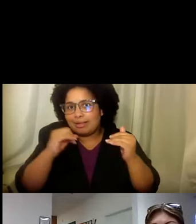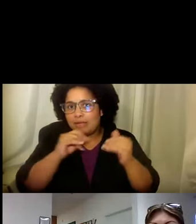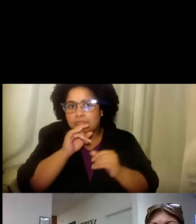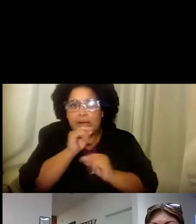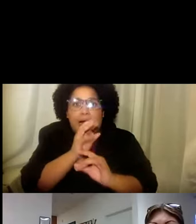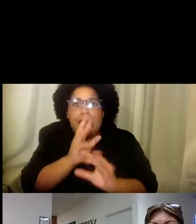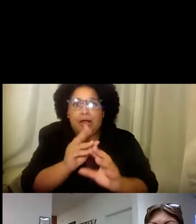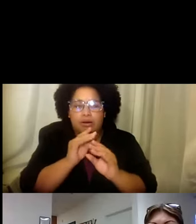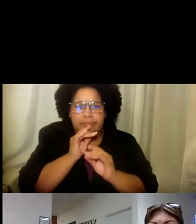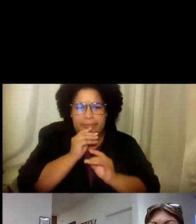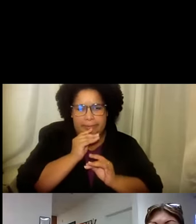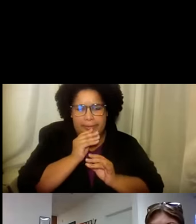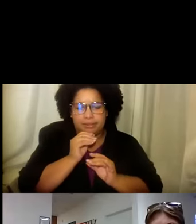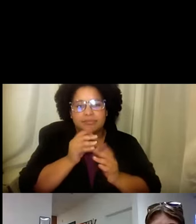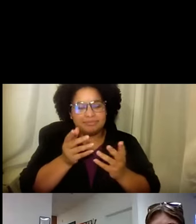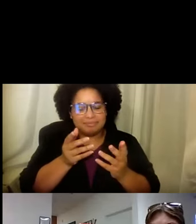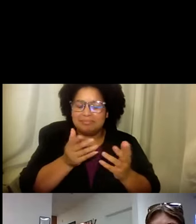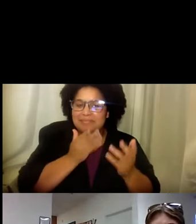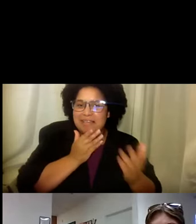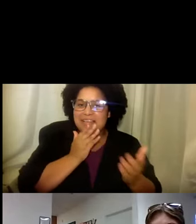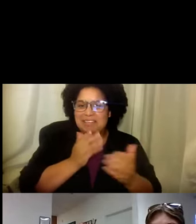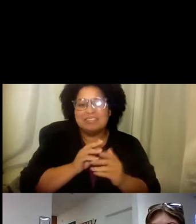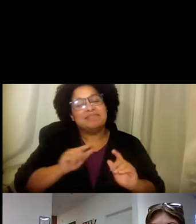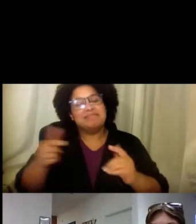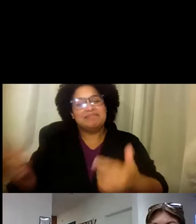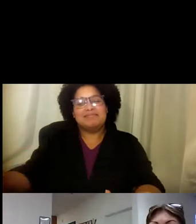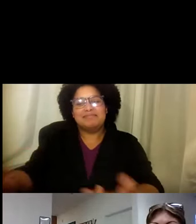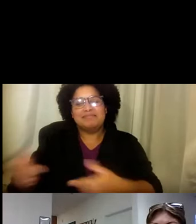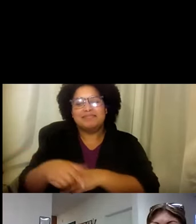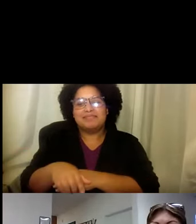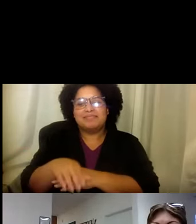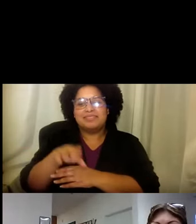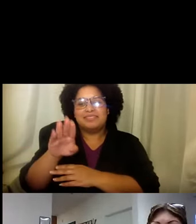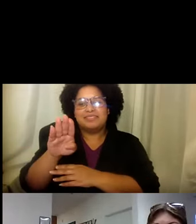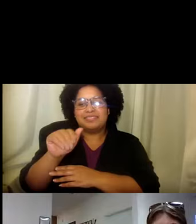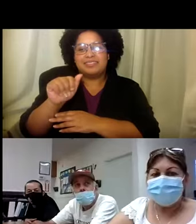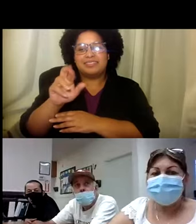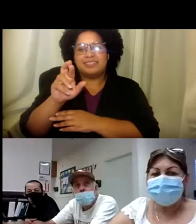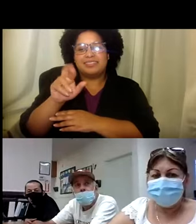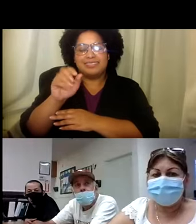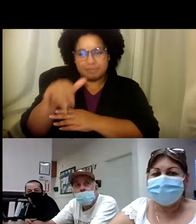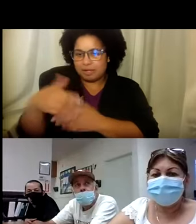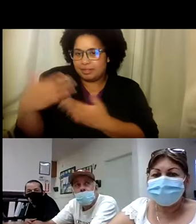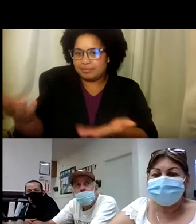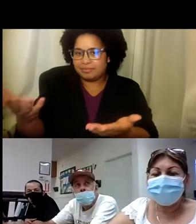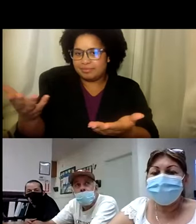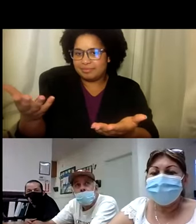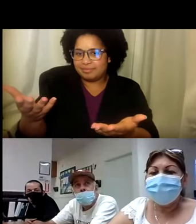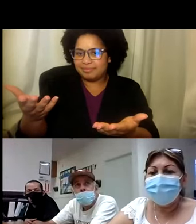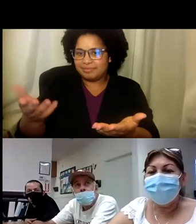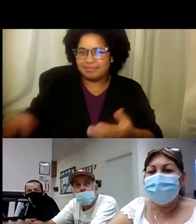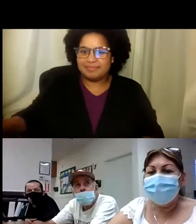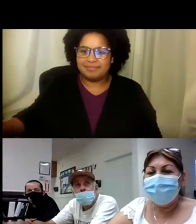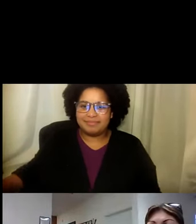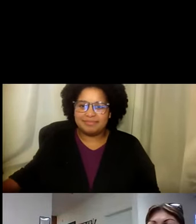Hablamos. Demasiado. Rápido. Para ustedes. Pero. Me gustaría. Ahora. Darle atención. A mi colega. Y amigo. Así que. Le